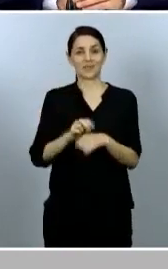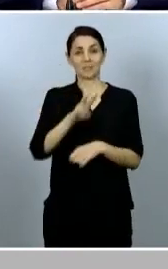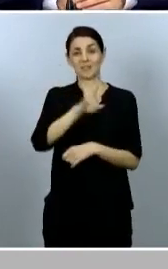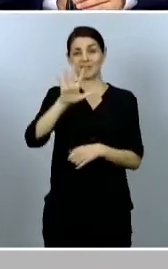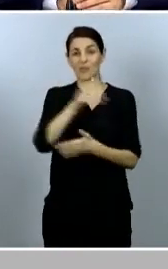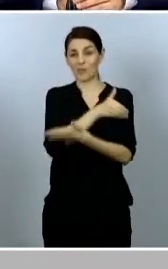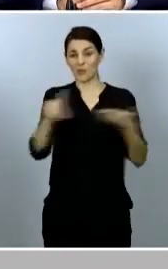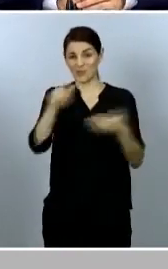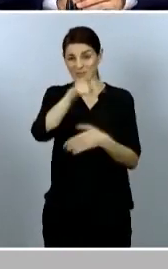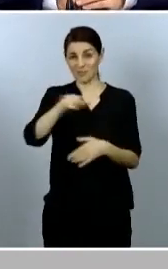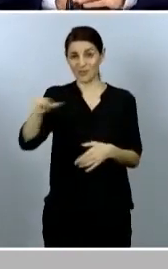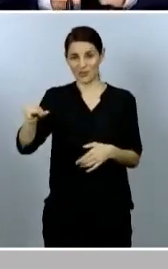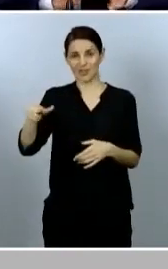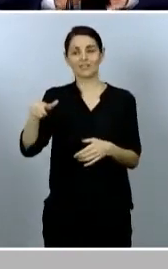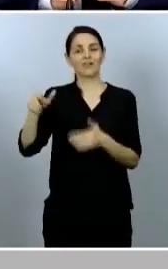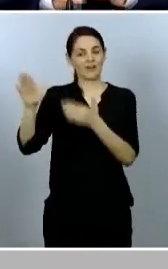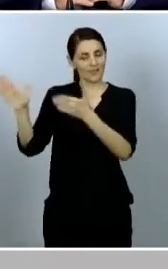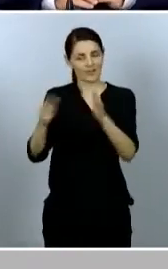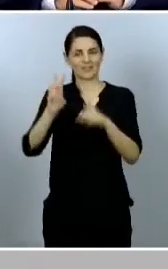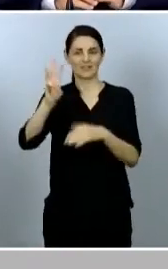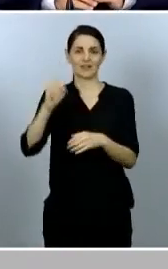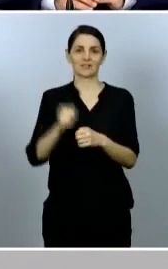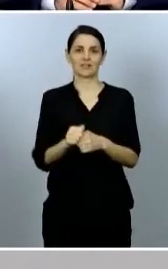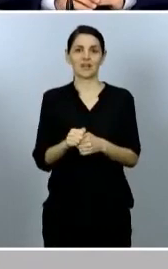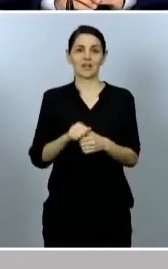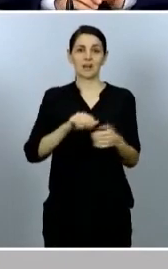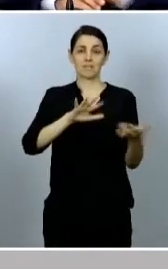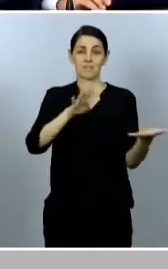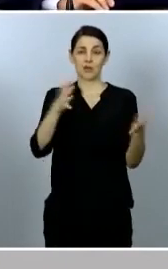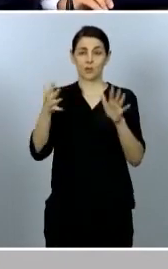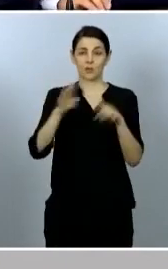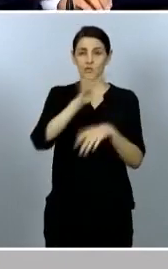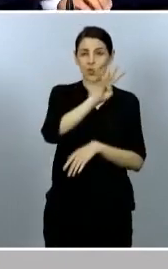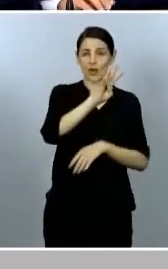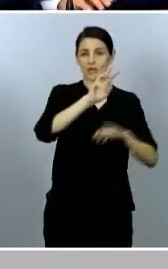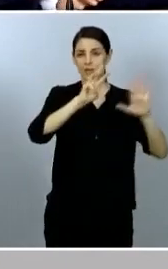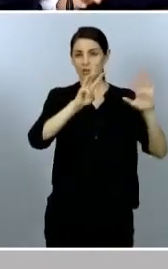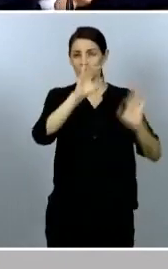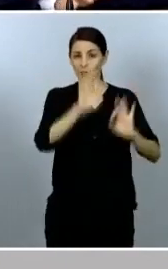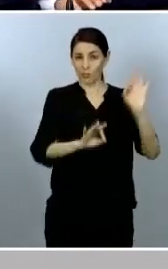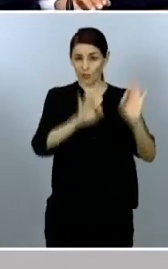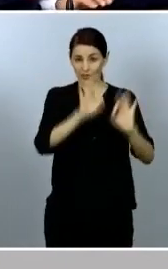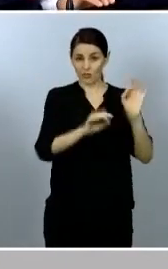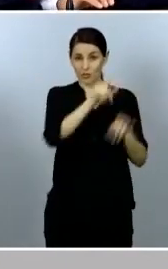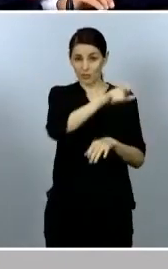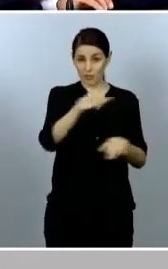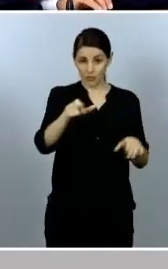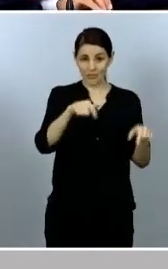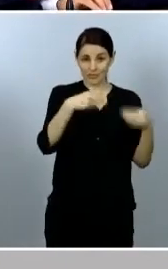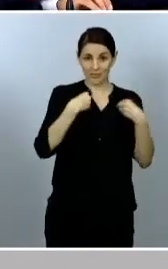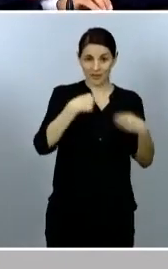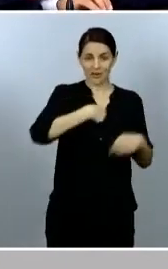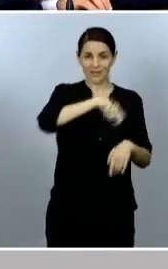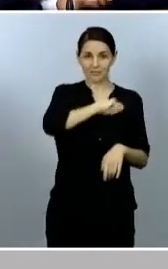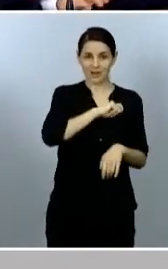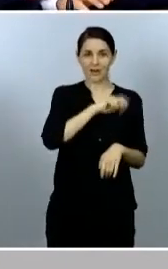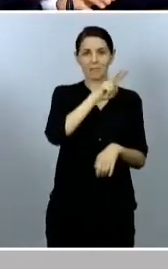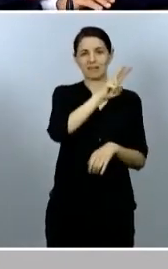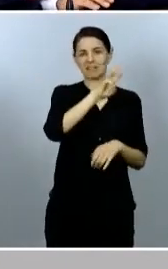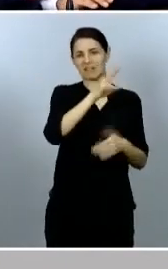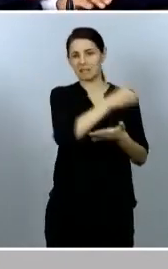ciudadanos y alrededor de un 48% de los ciudadanos de nuestro país, unos 23 millones, permanecerán,